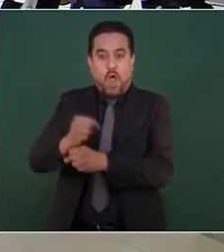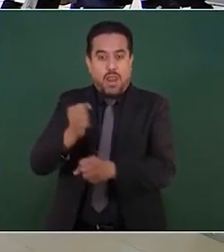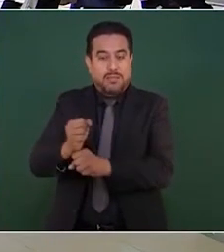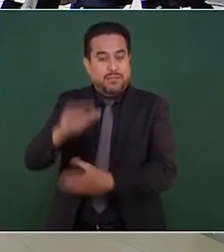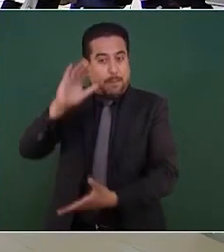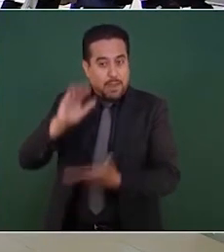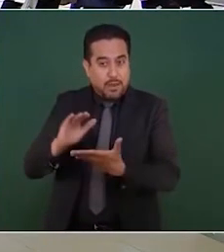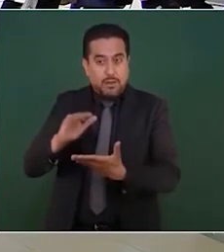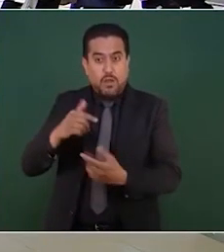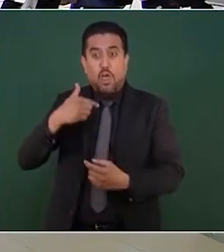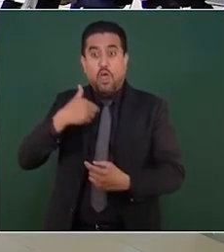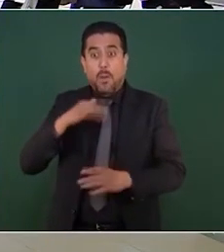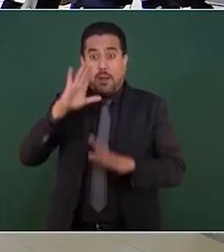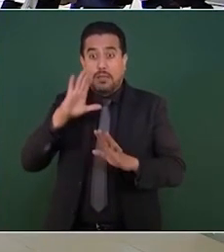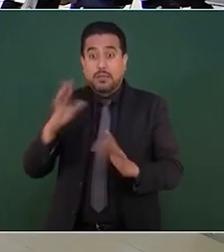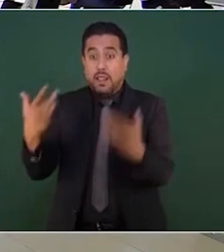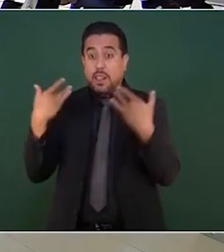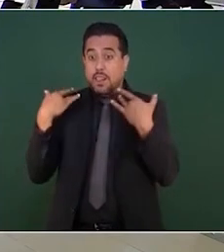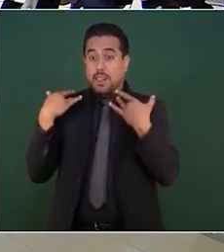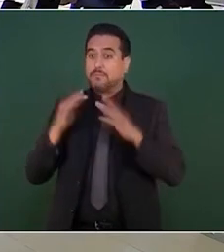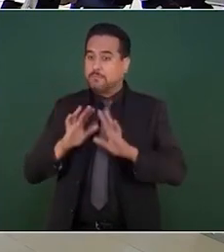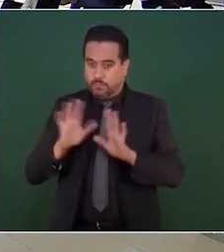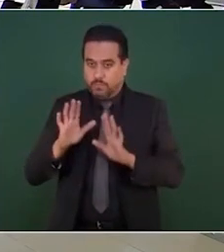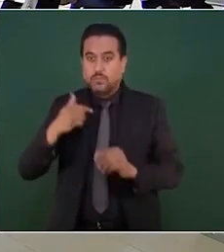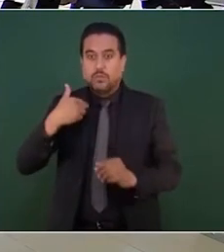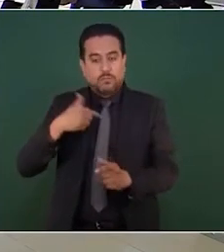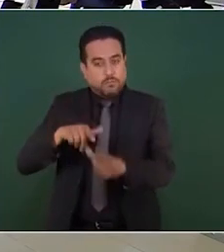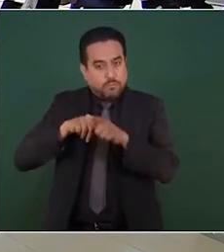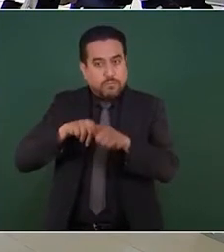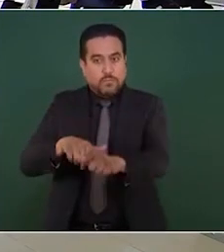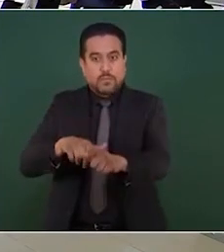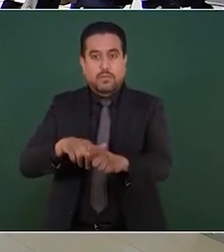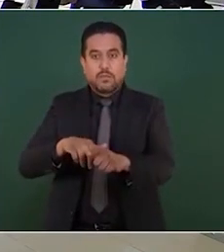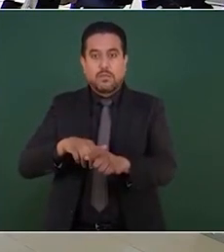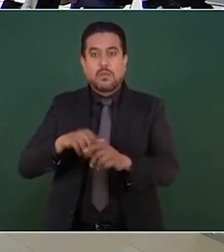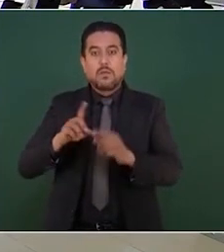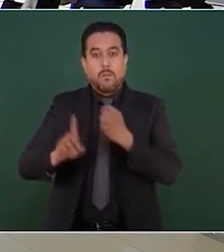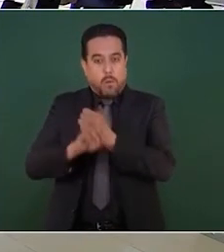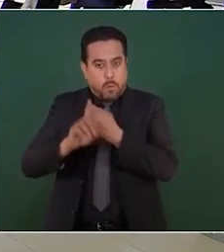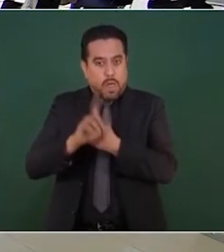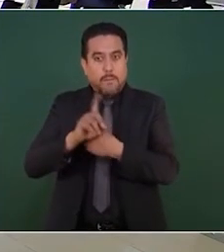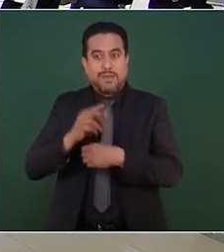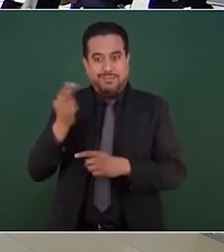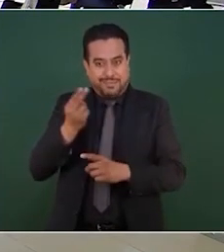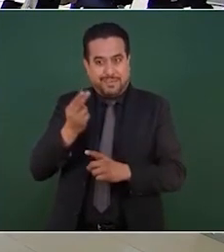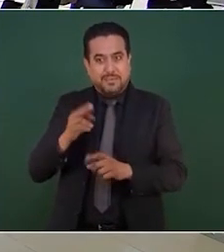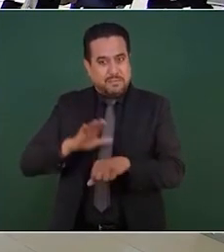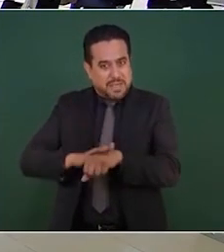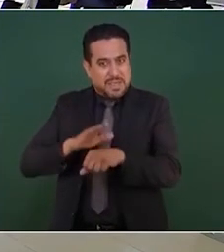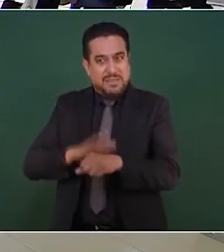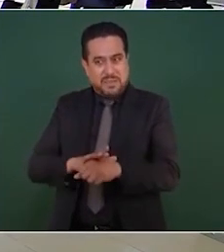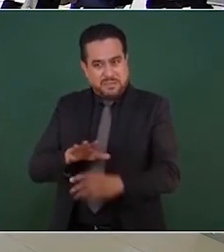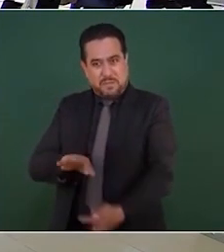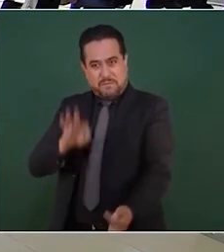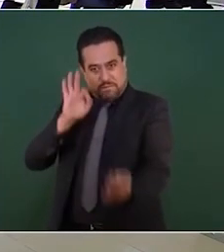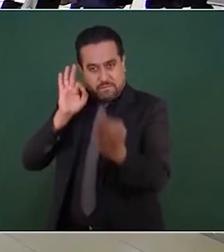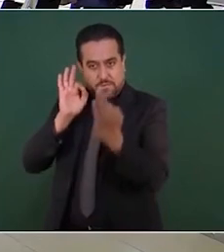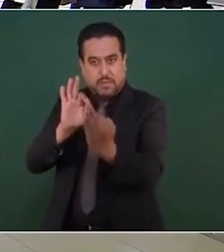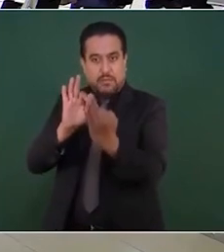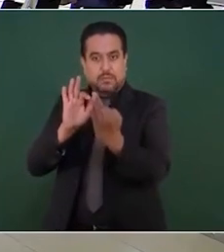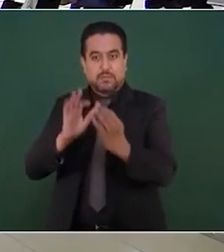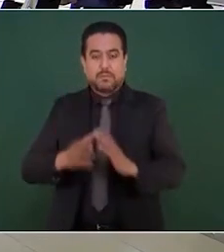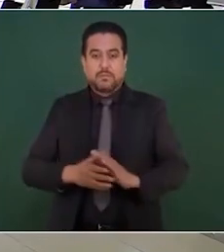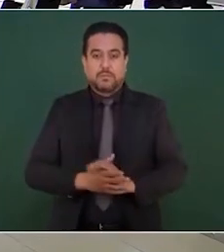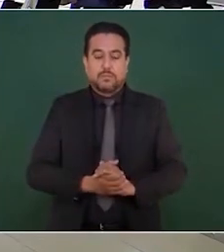ni le hemos dado la espalda al problema lo estamos enfrentando miren